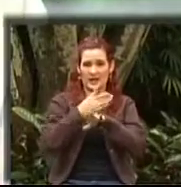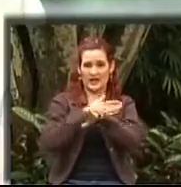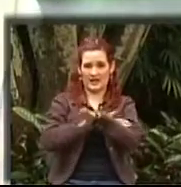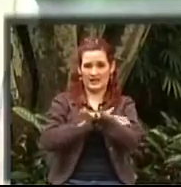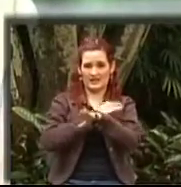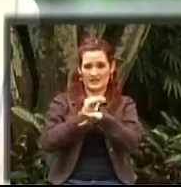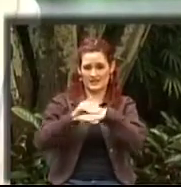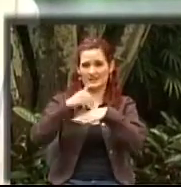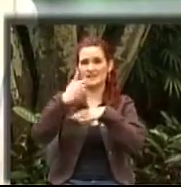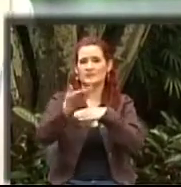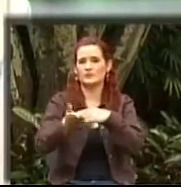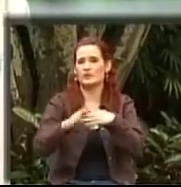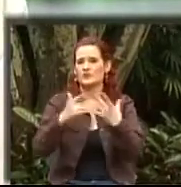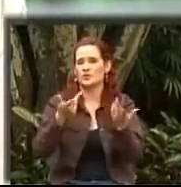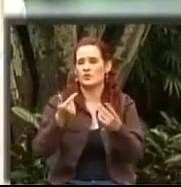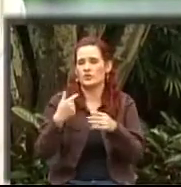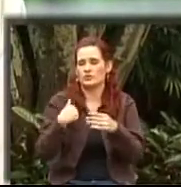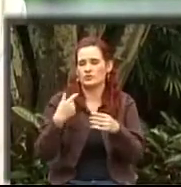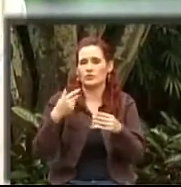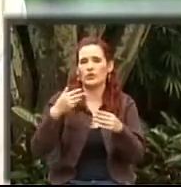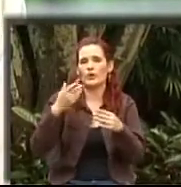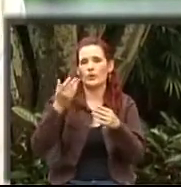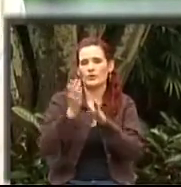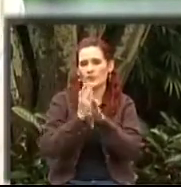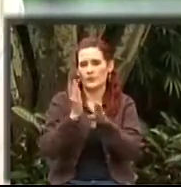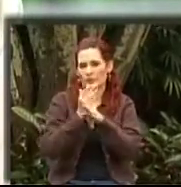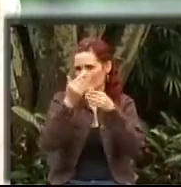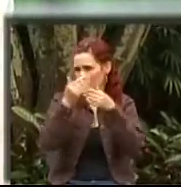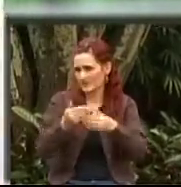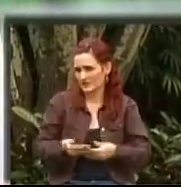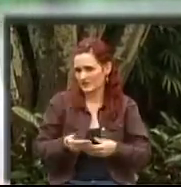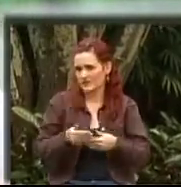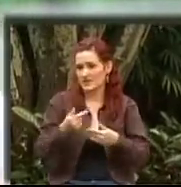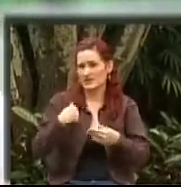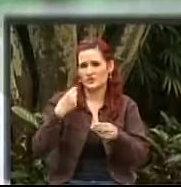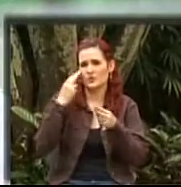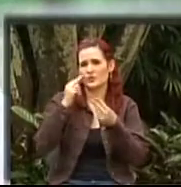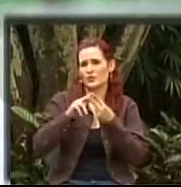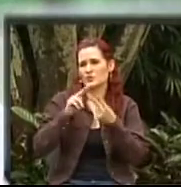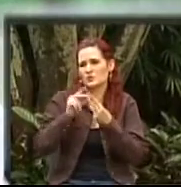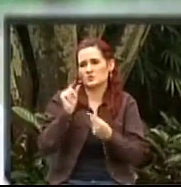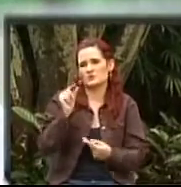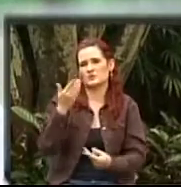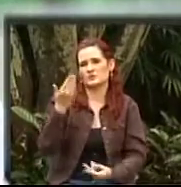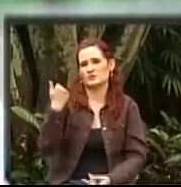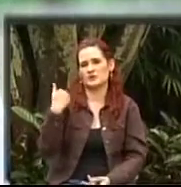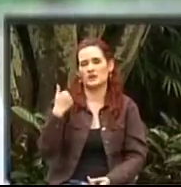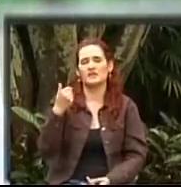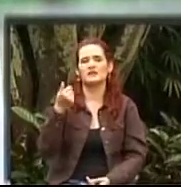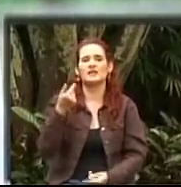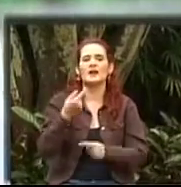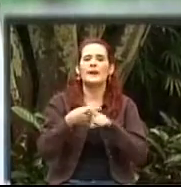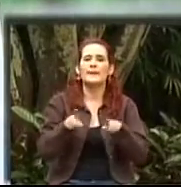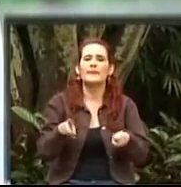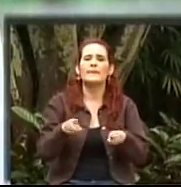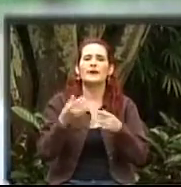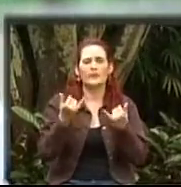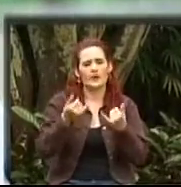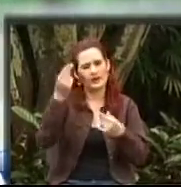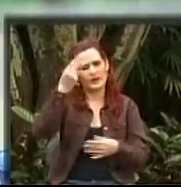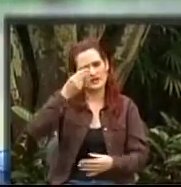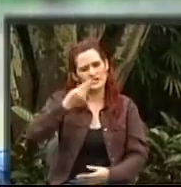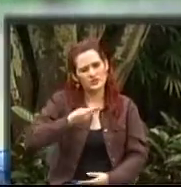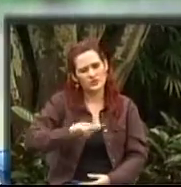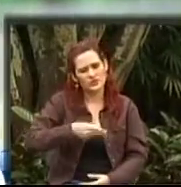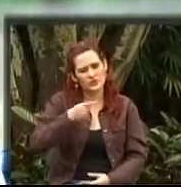después de Germán es algo absolutamente increíble. A Germán lo conozco hace muy poco, pero conozco un poco de su historia y verlo ahora